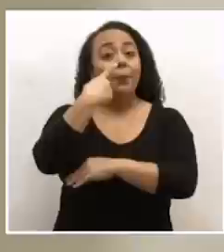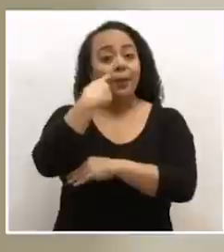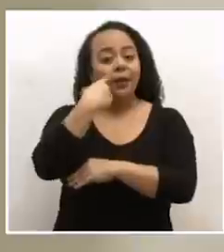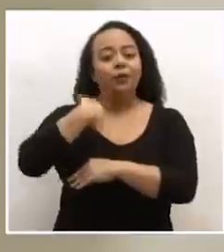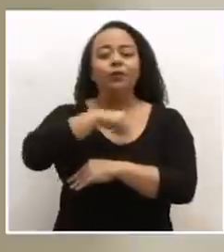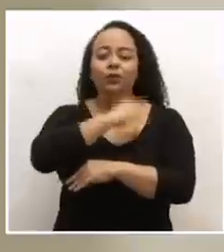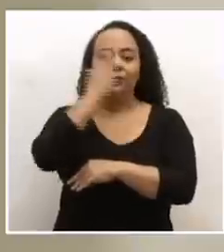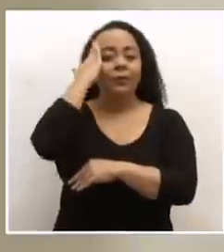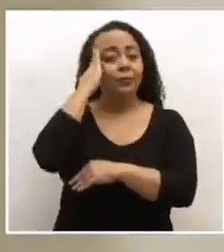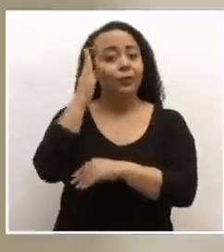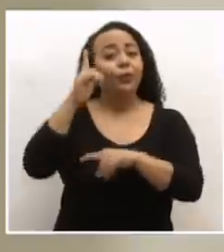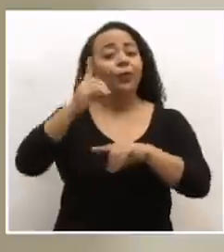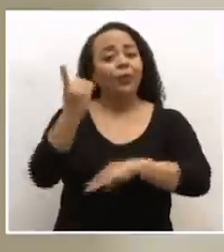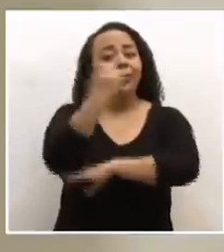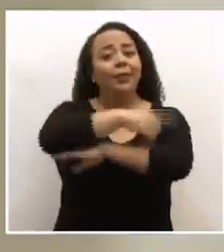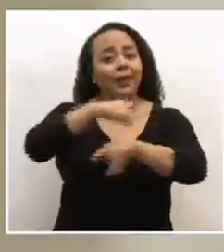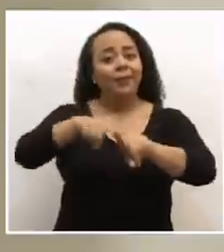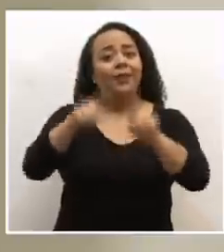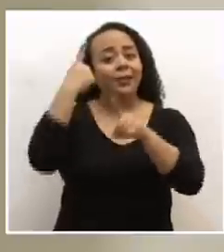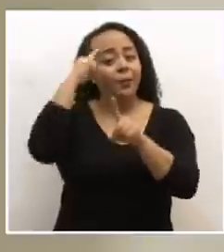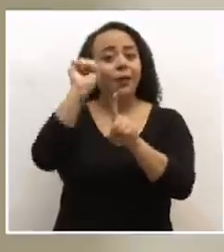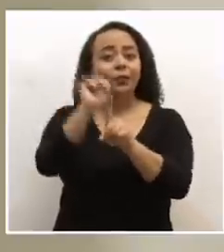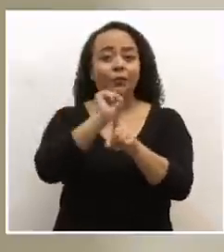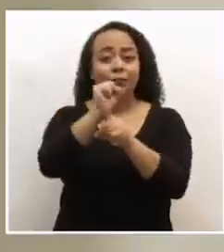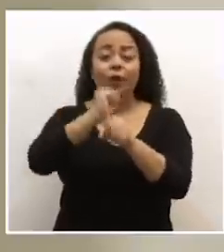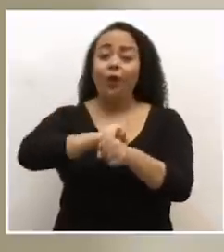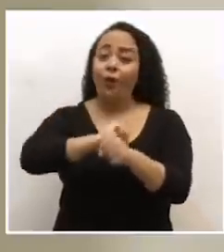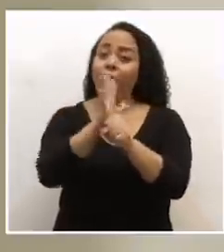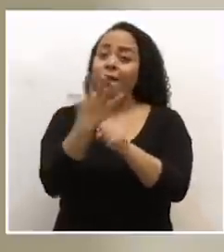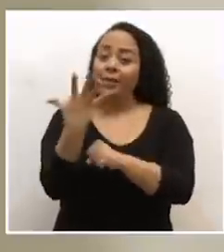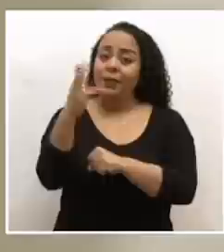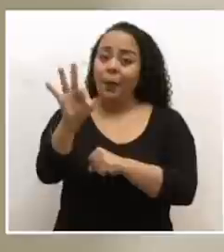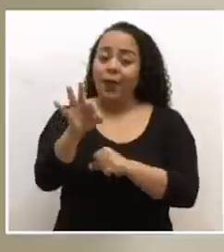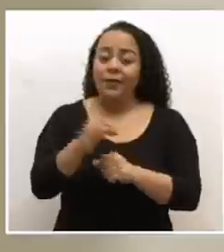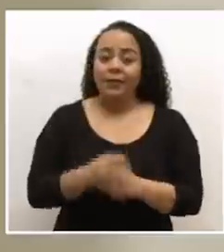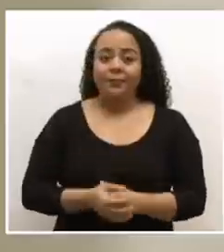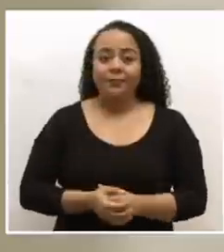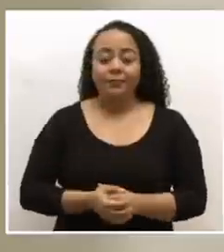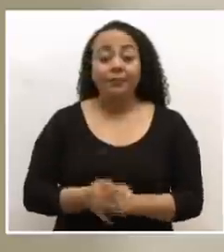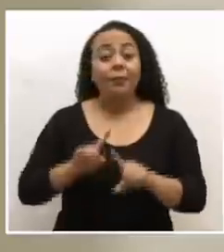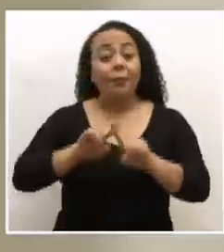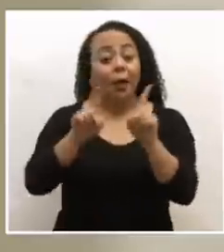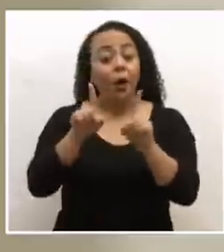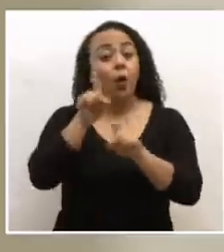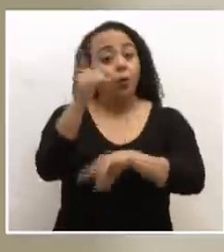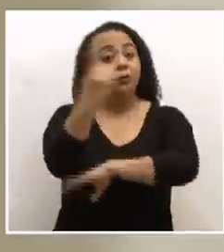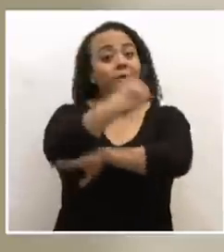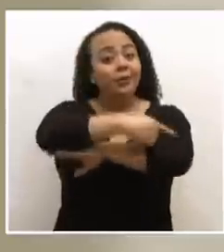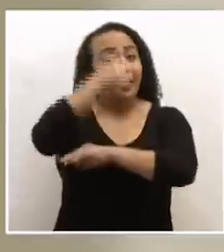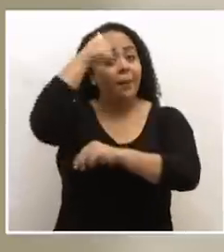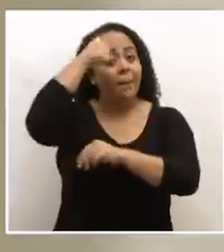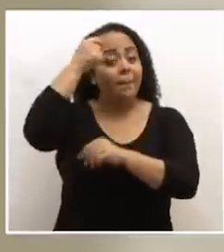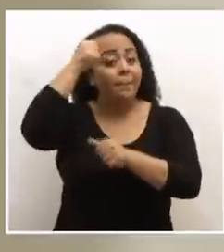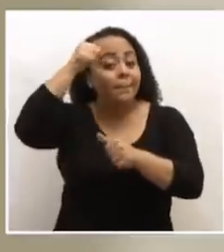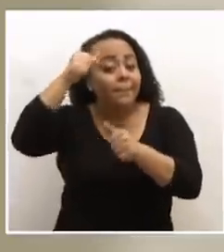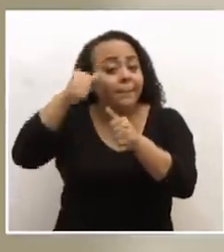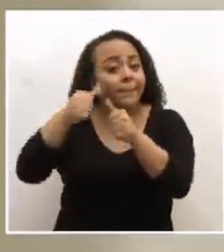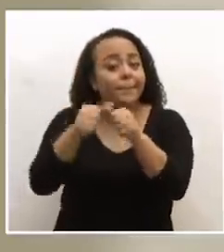Sabemos un día diferente por la situación del COVID-19, pero es un día para recordar también